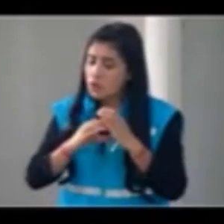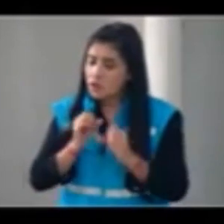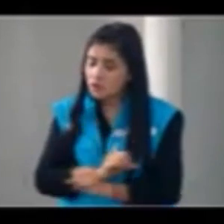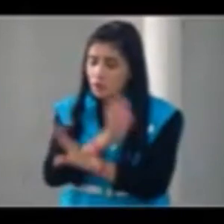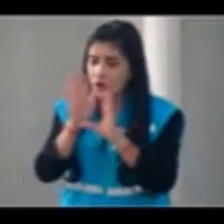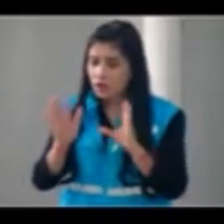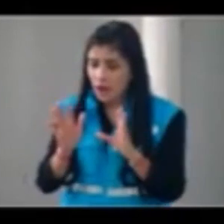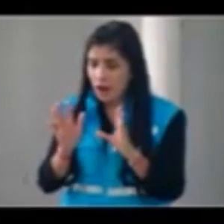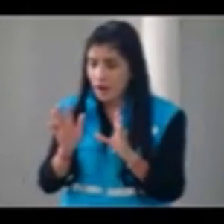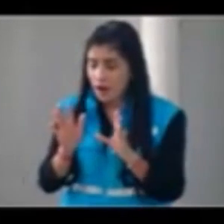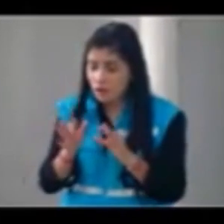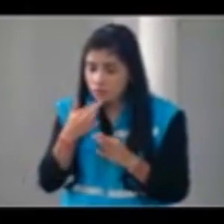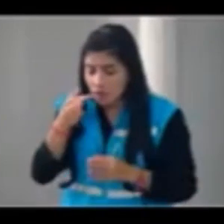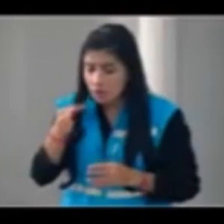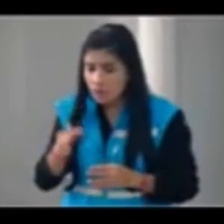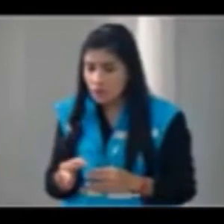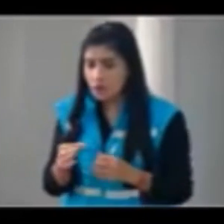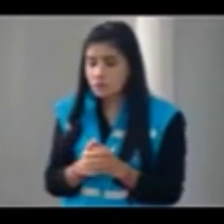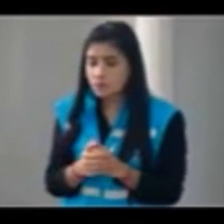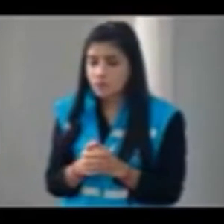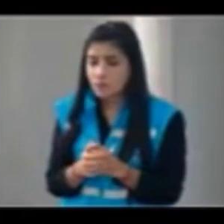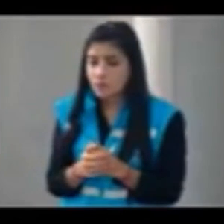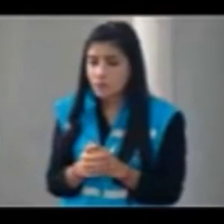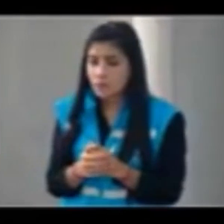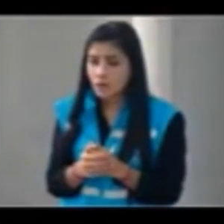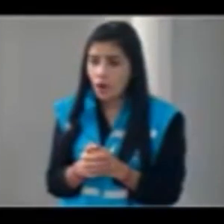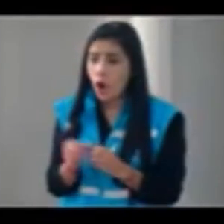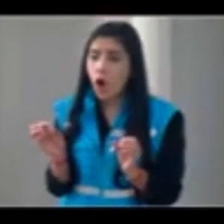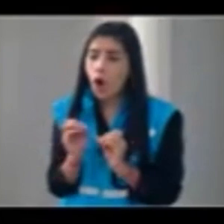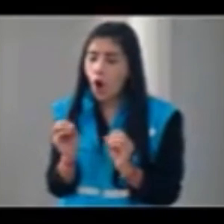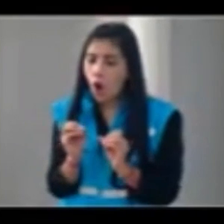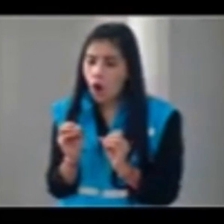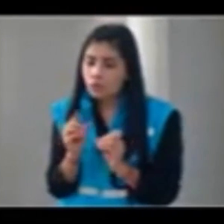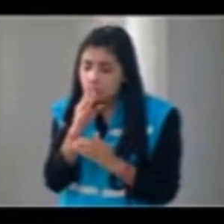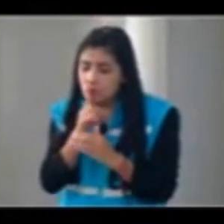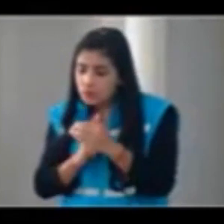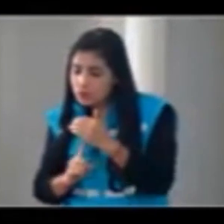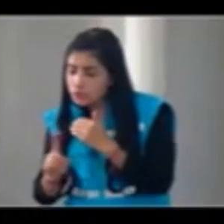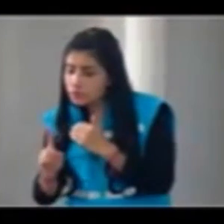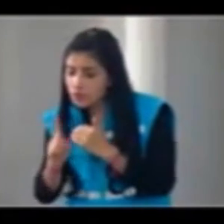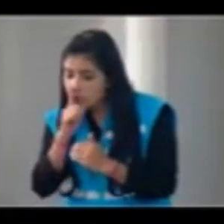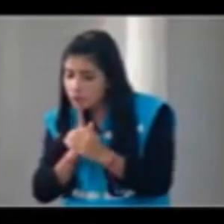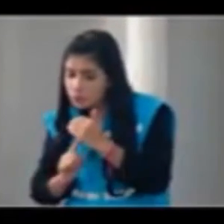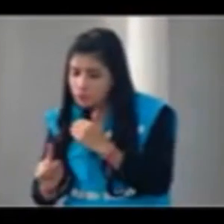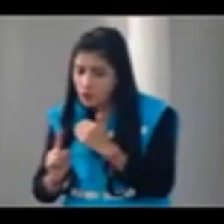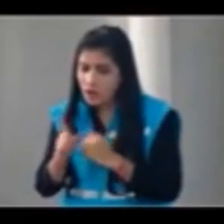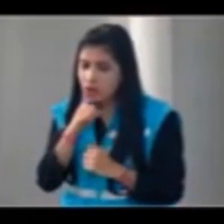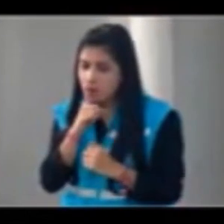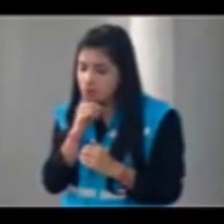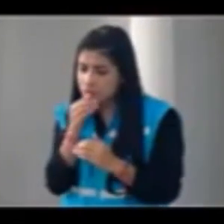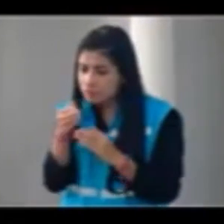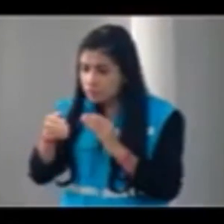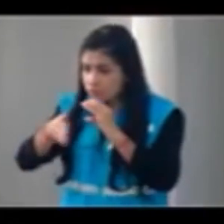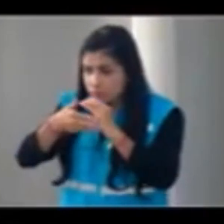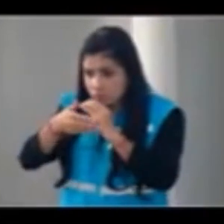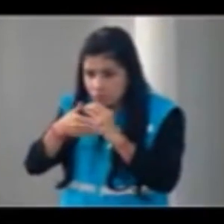hacer una pregunta y no quiero personalizar este debate ni mucho menos pero es que a mí me puso estos días una cuenta que no conozco por Twitter que dice que yo estaba censurado en